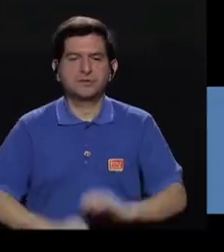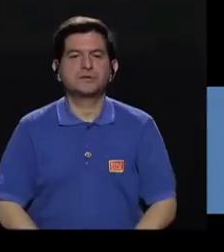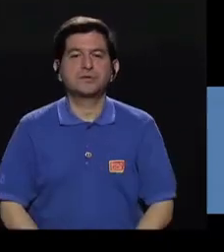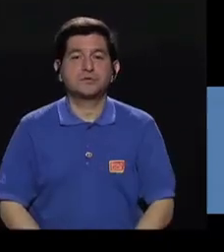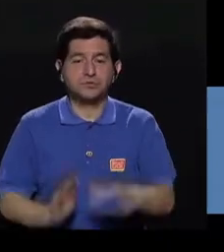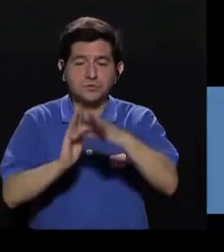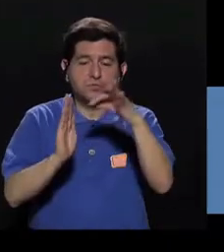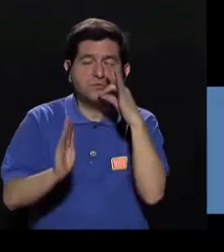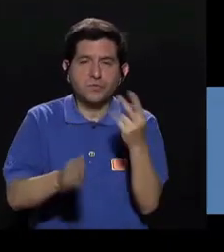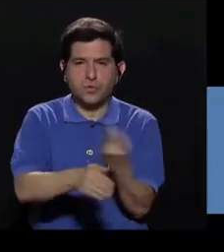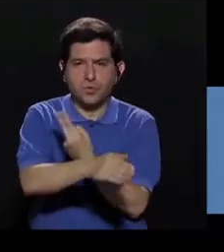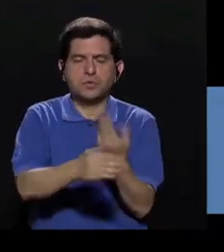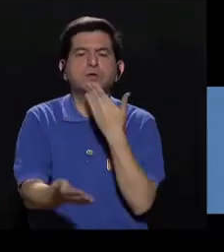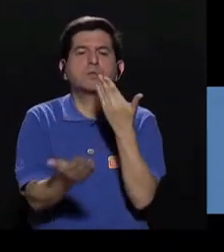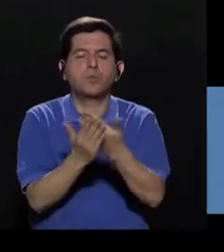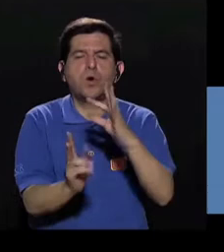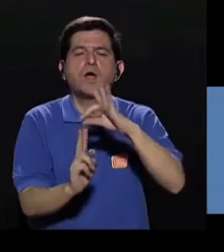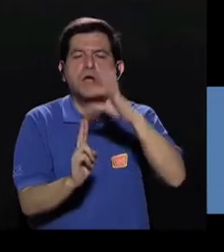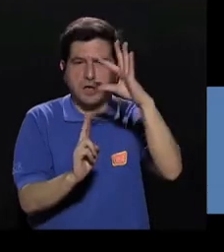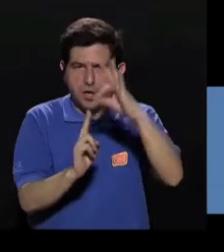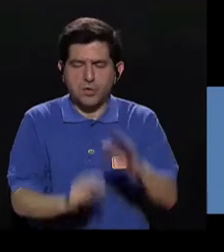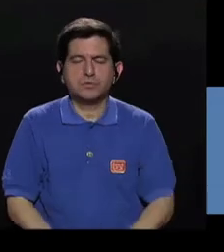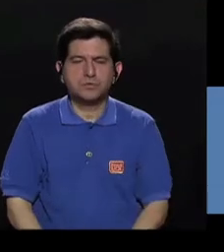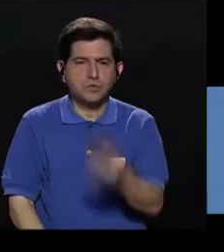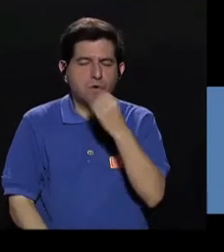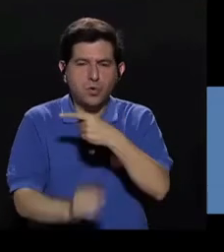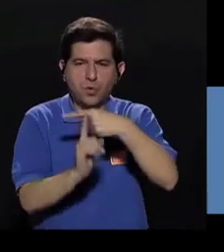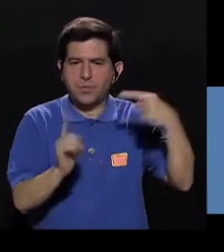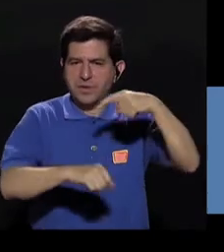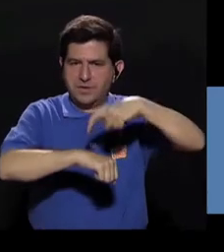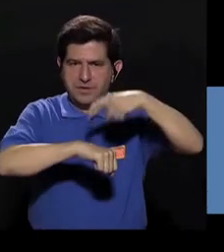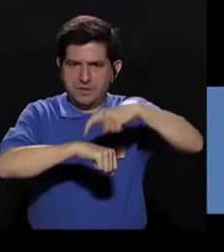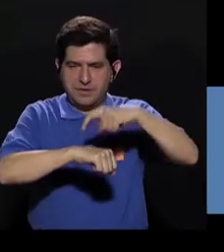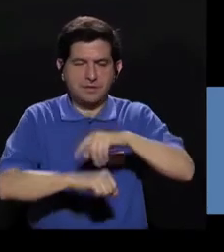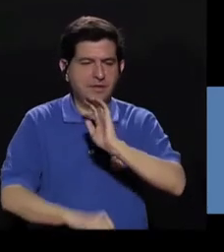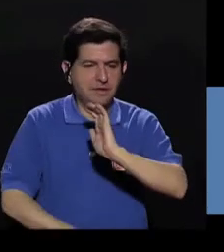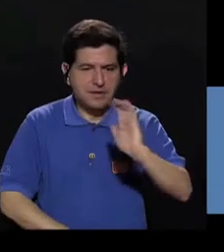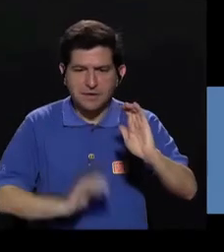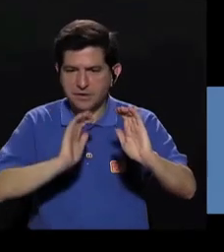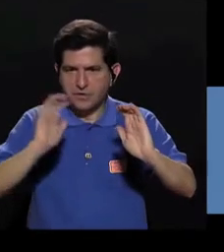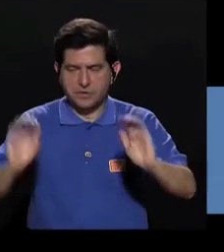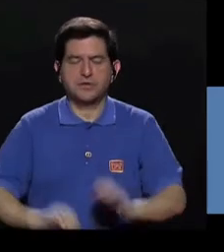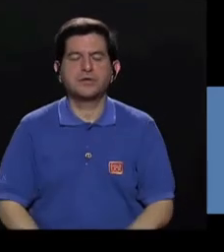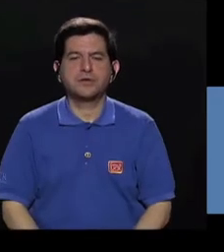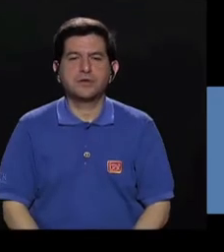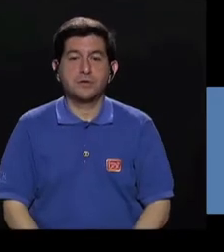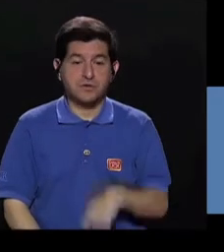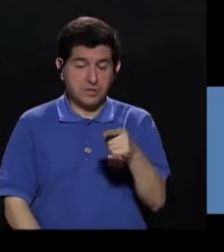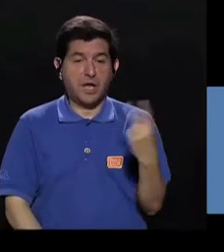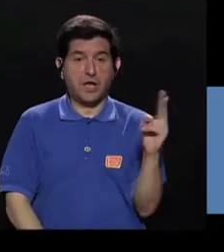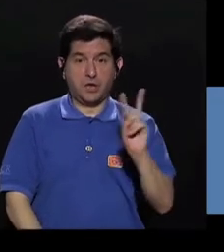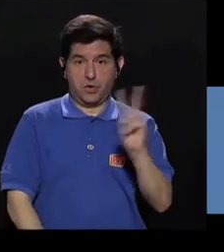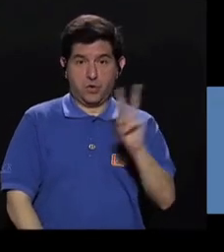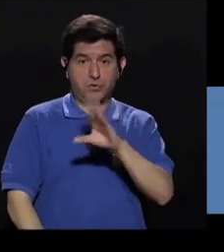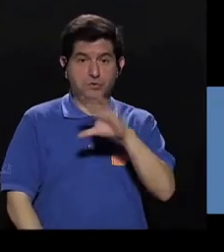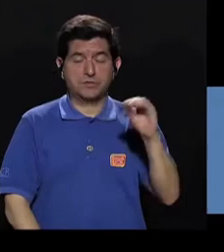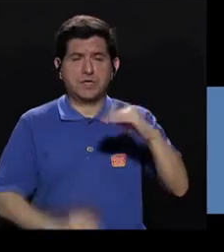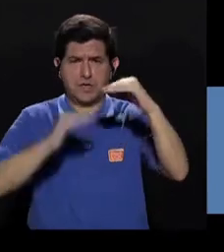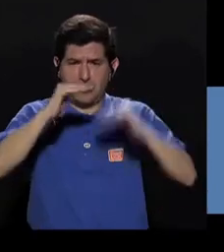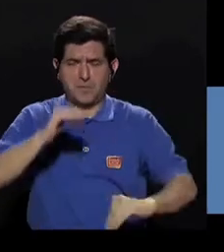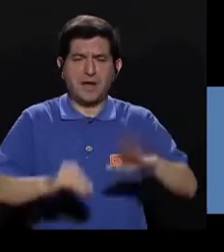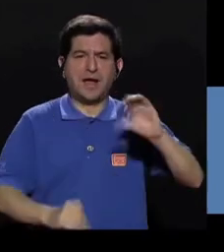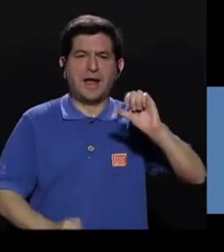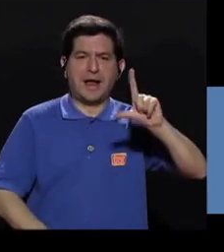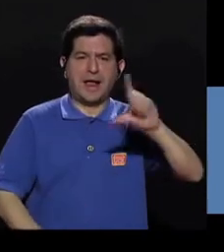Las frutas y las verduras son buenas opciones para los refrigerios saludables. Están llenas de vitaminas y son bajas en calorías